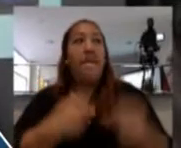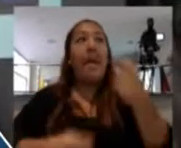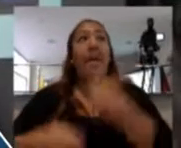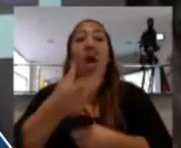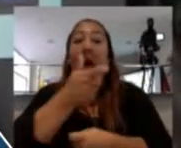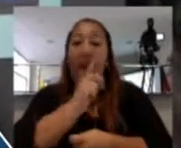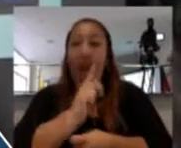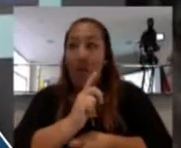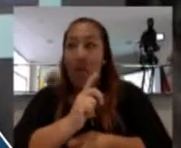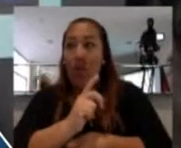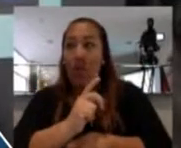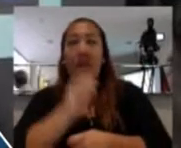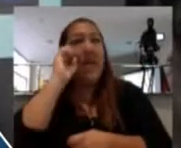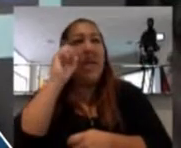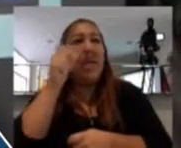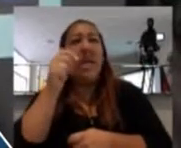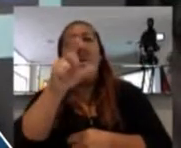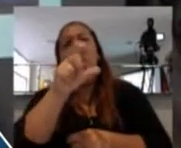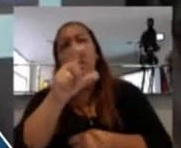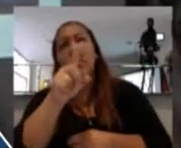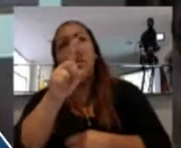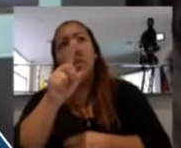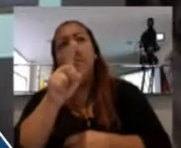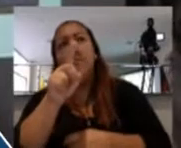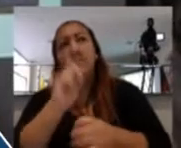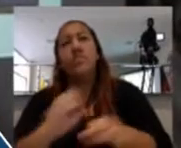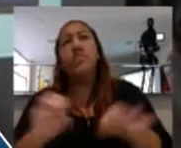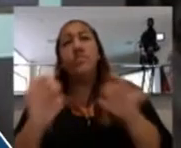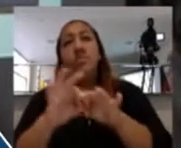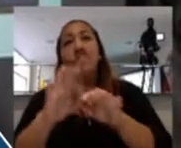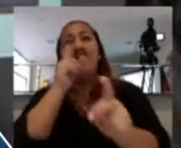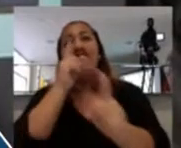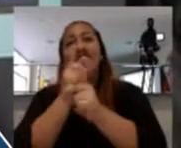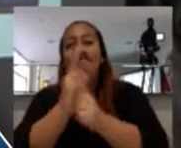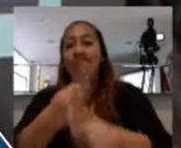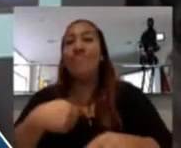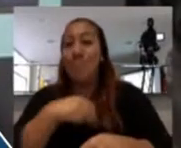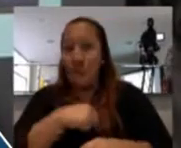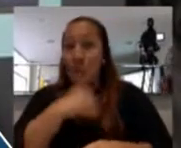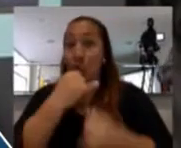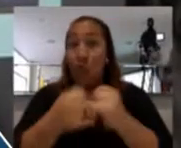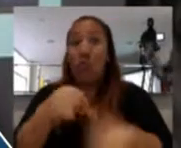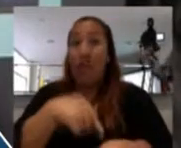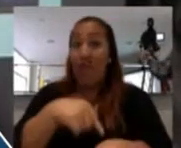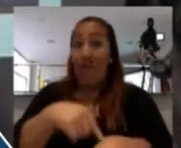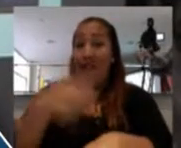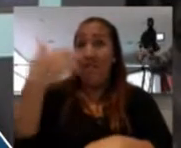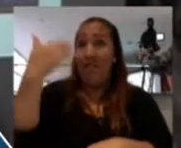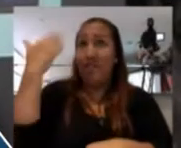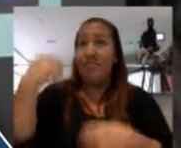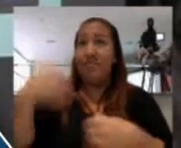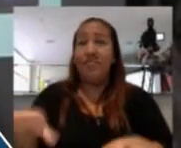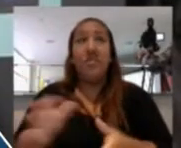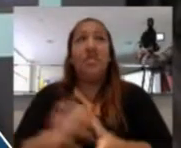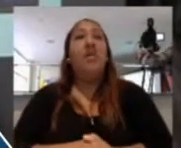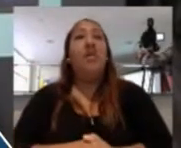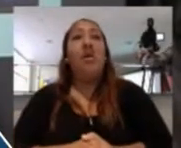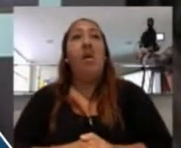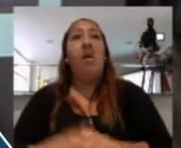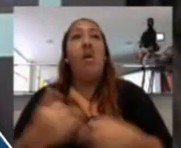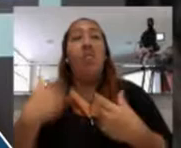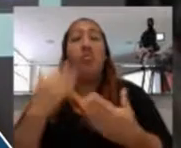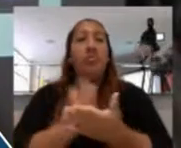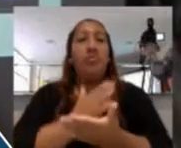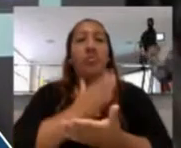del agua, creo que eso es algo que también nos ha tocado directamente a nosotros en los últimos tiempos. Hemos tenido una